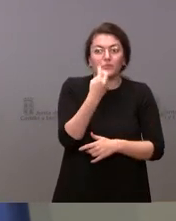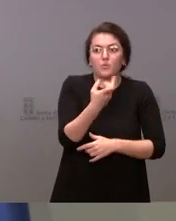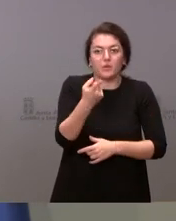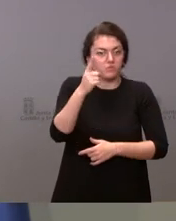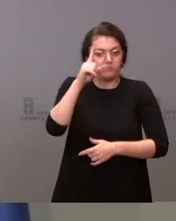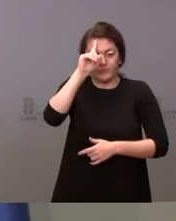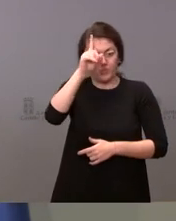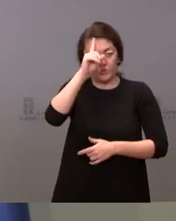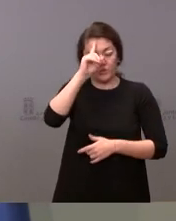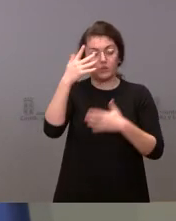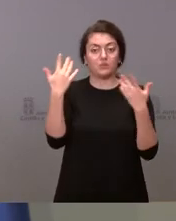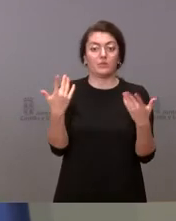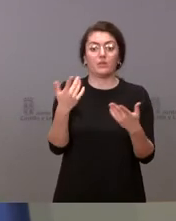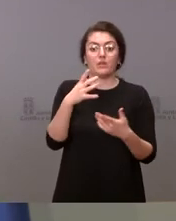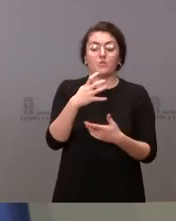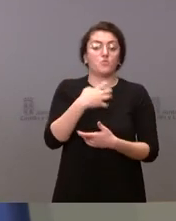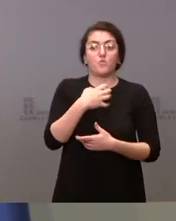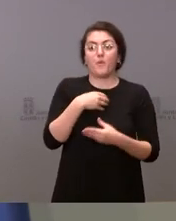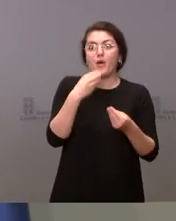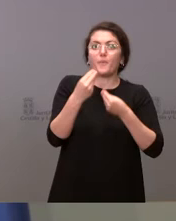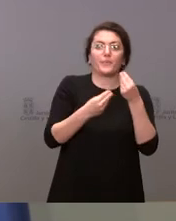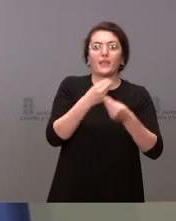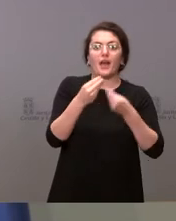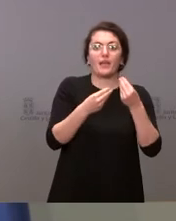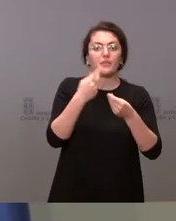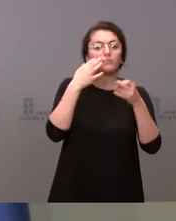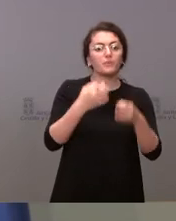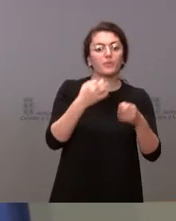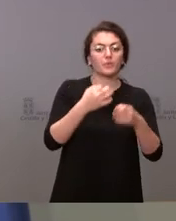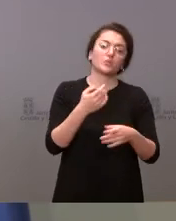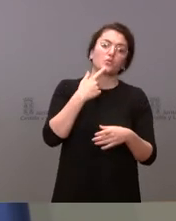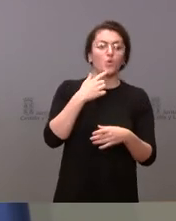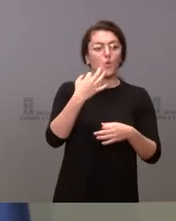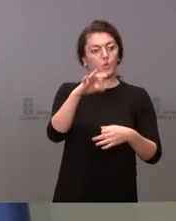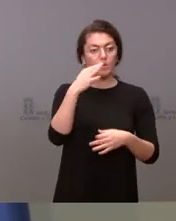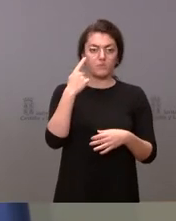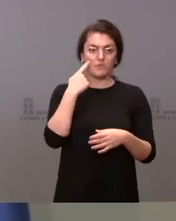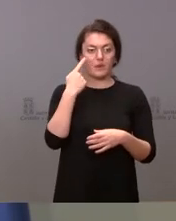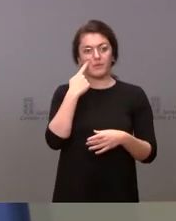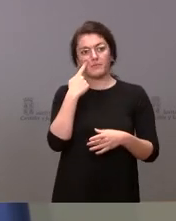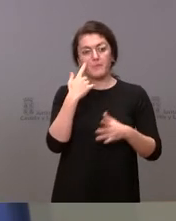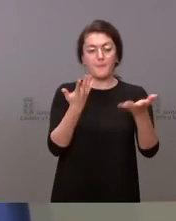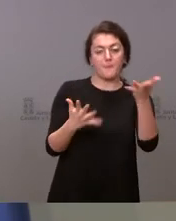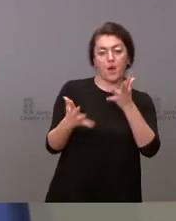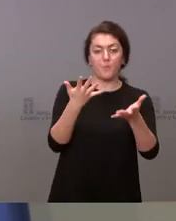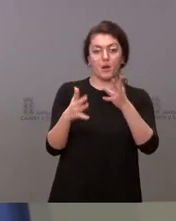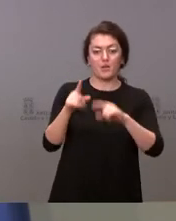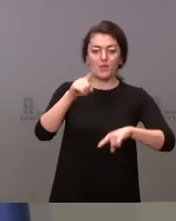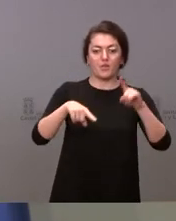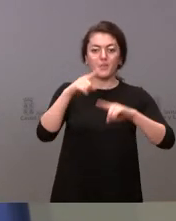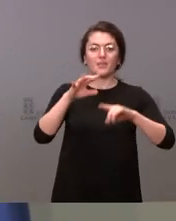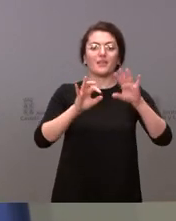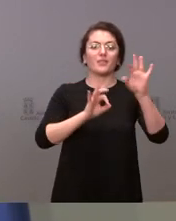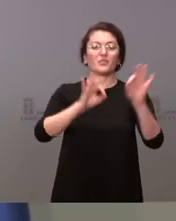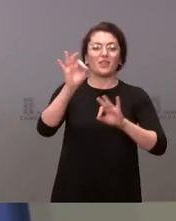no podemos hacer más que aproximaciones teóricas con las tasas de seroprevalencia que hemos tenido en la comunidad